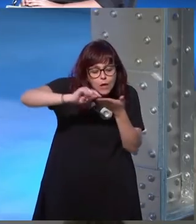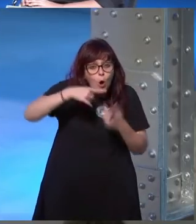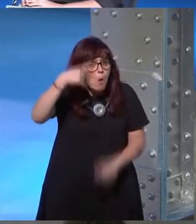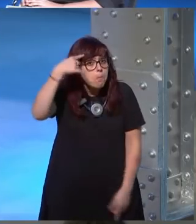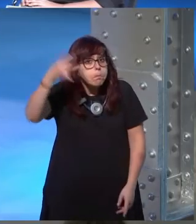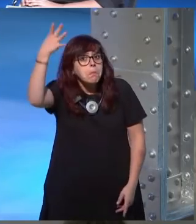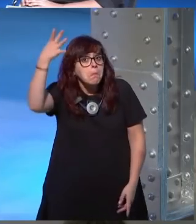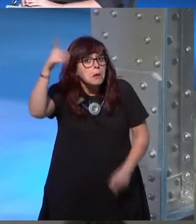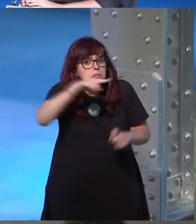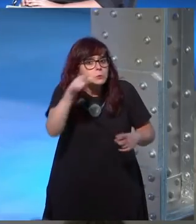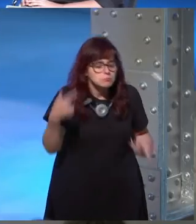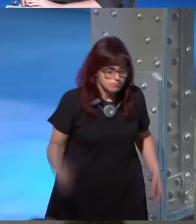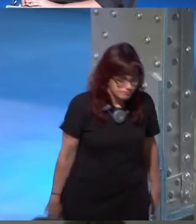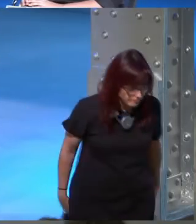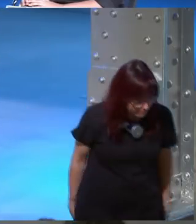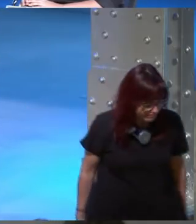surgiendo?